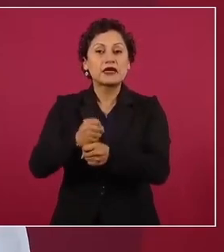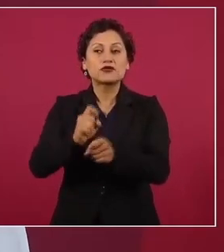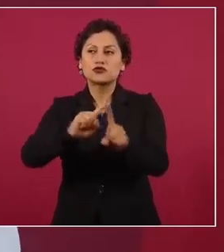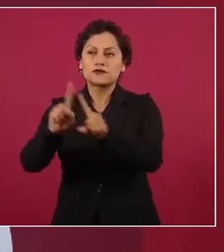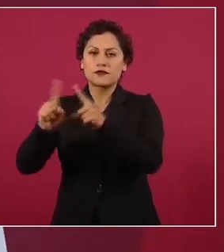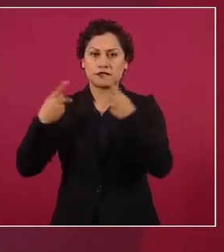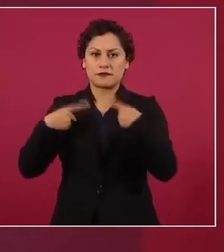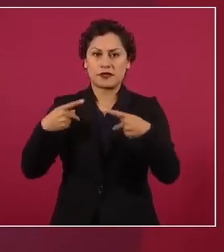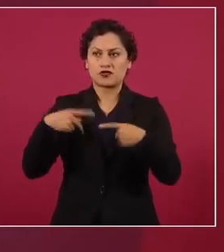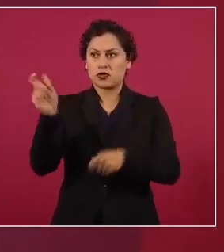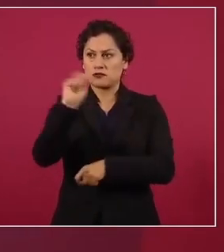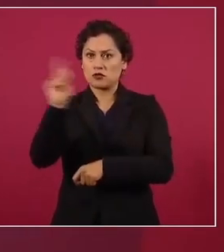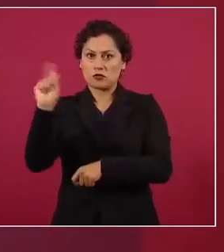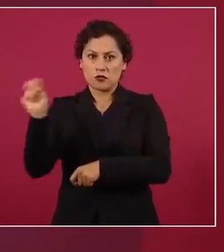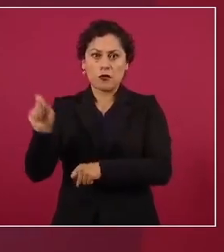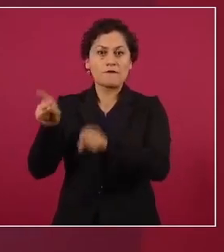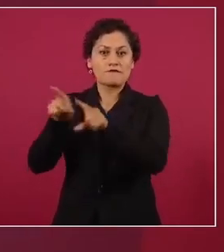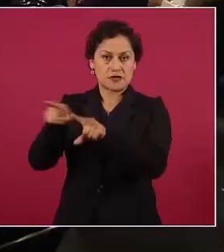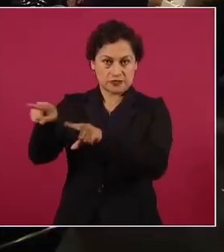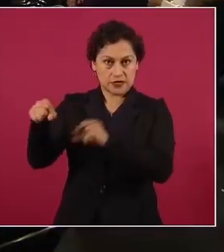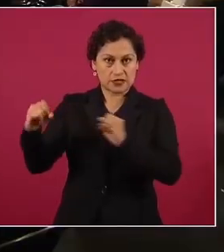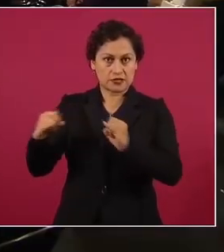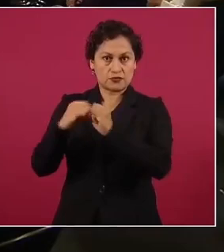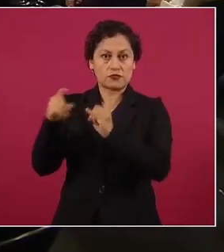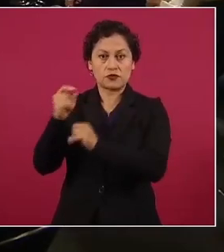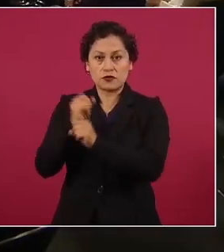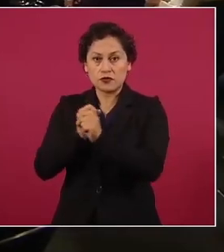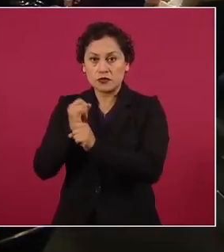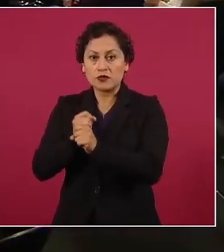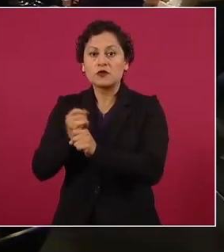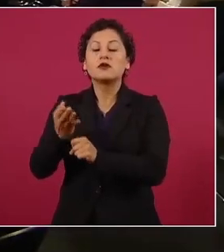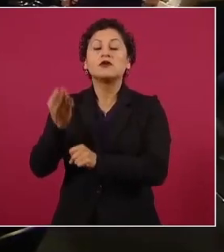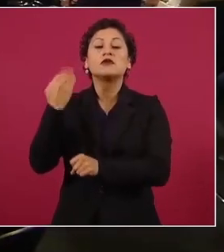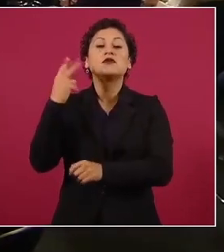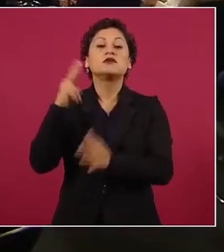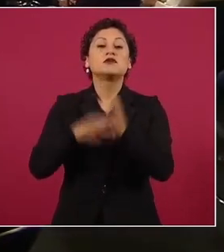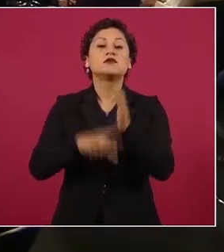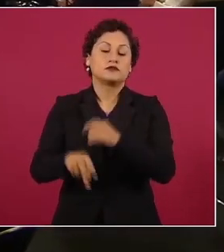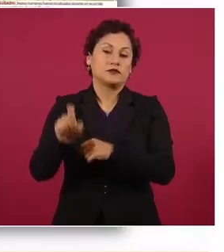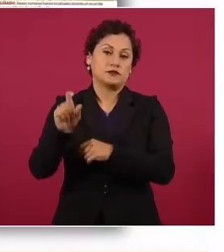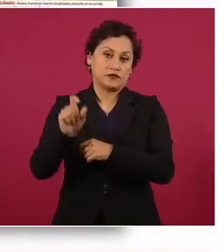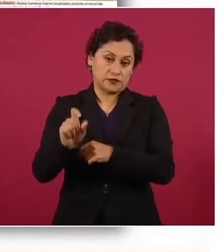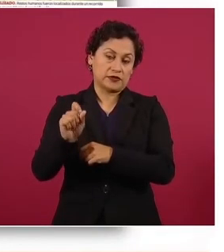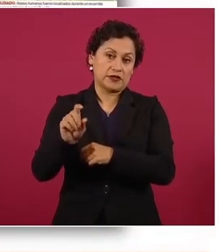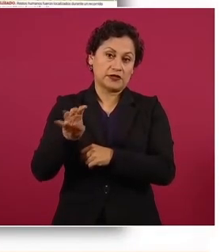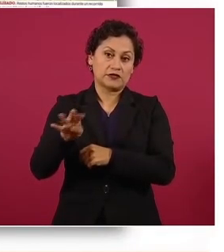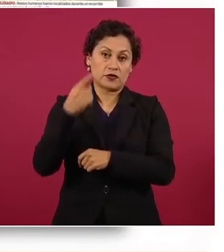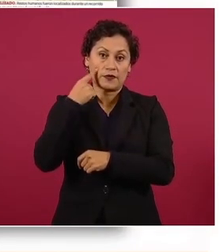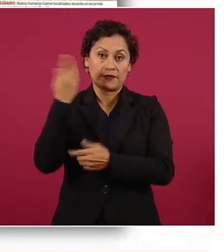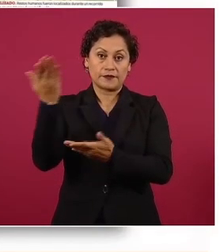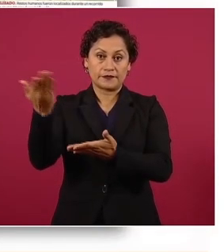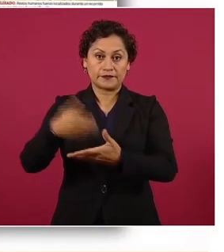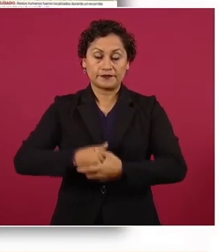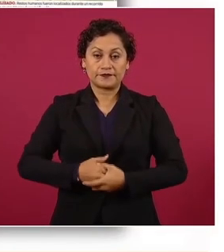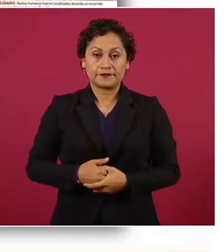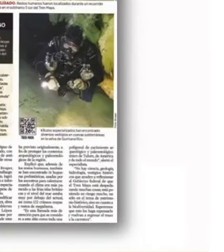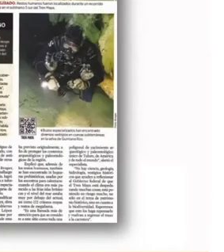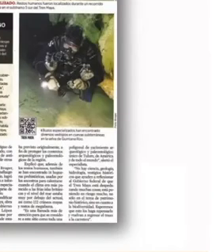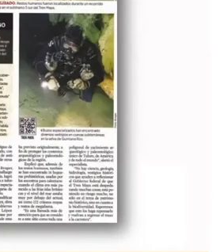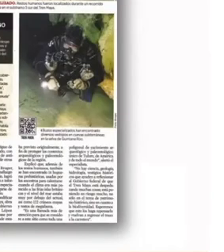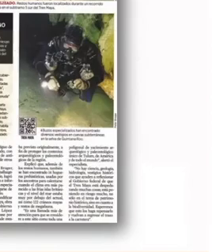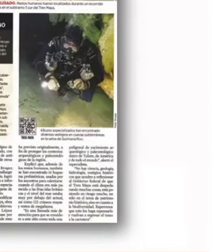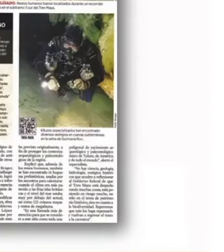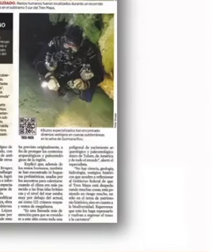de esta institución. En 2019, el arqueóloga Carmen Rojas Sandoval, investigadora del Centro INA Quintana Roo,